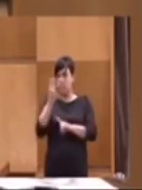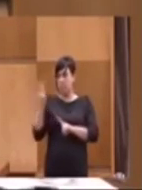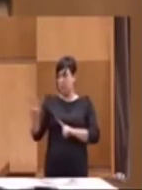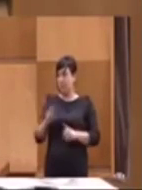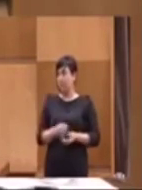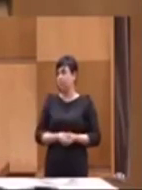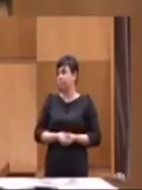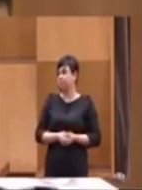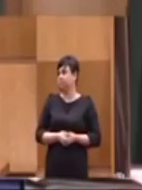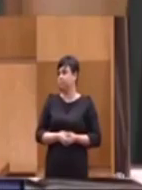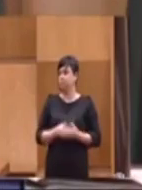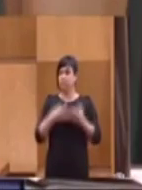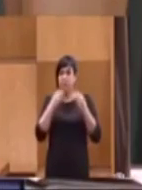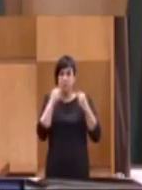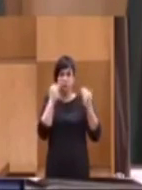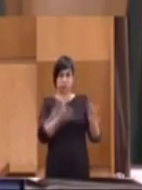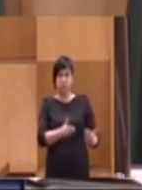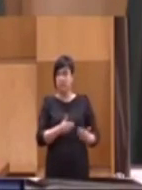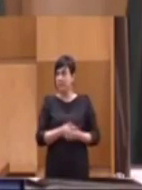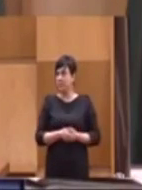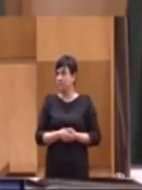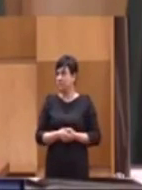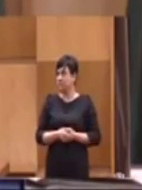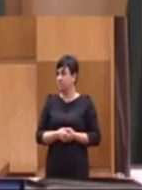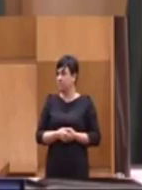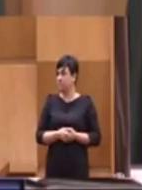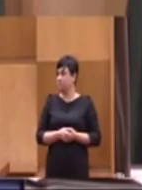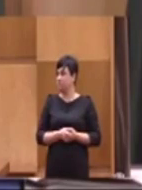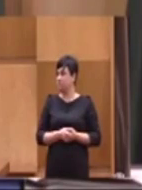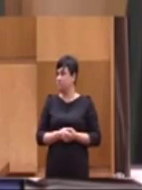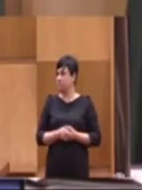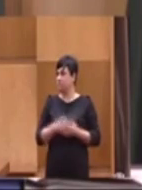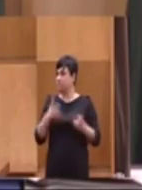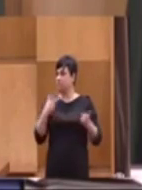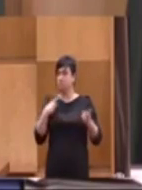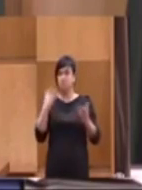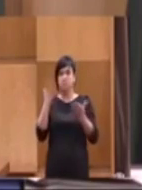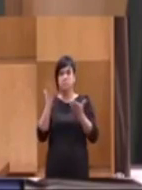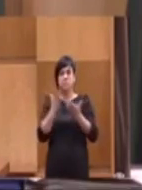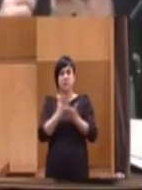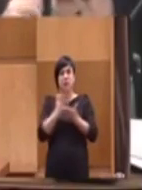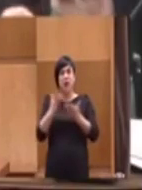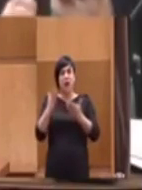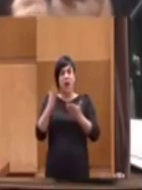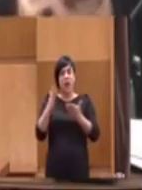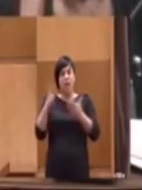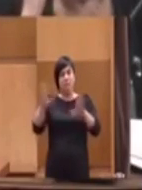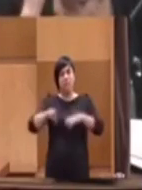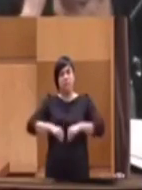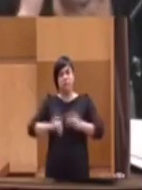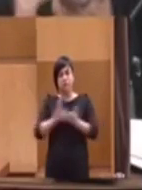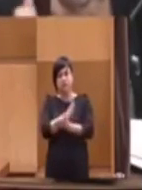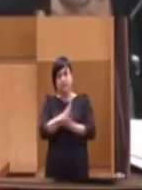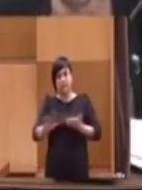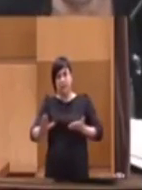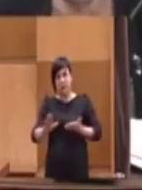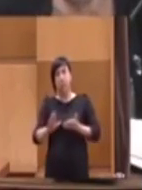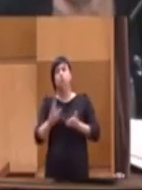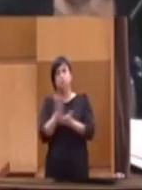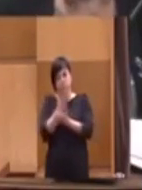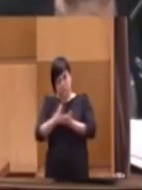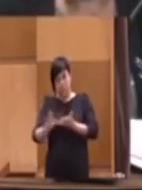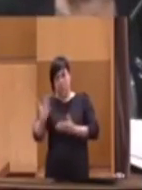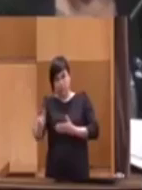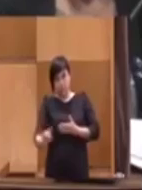Campillo. SEÑOR Muchas gracias. SEÑOR Admito voto separado. SEÑOR Perdón, alcalde. SEÑOR Sí, el voto… SEÑOR Admito voto separado. Puntos